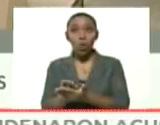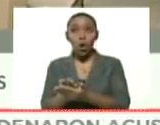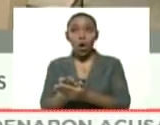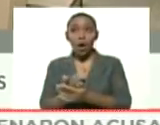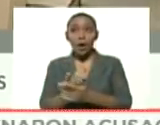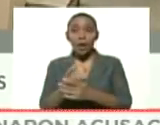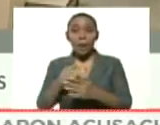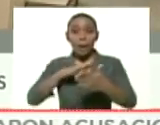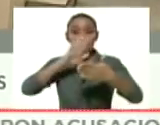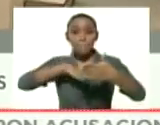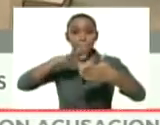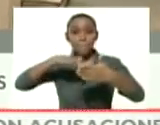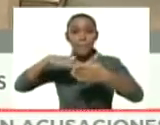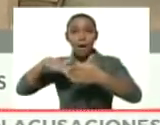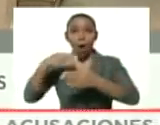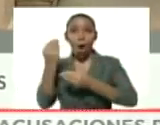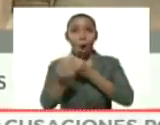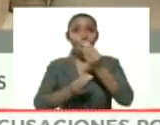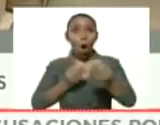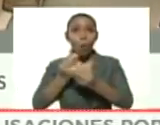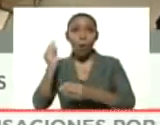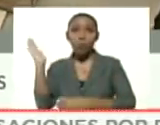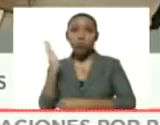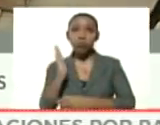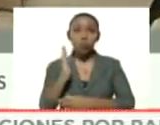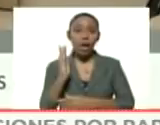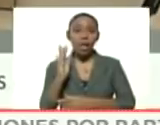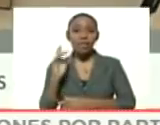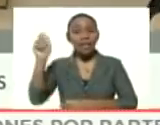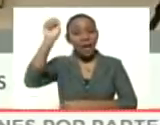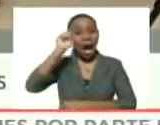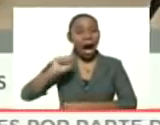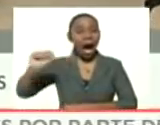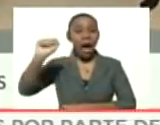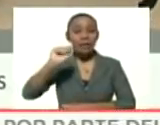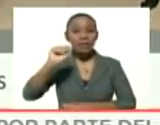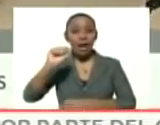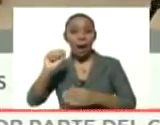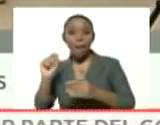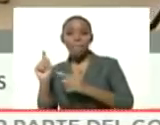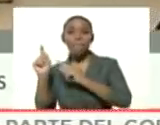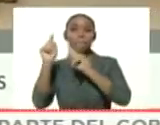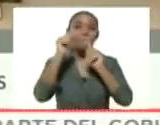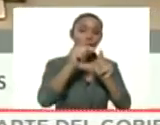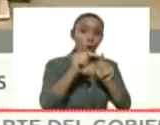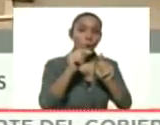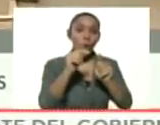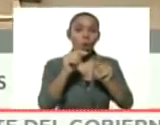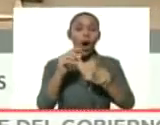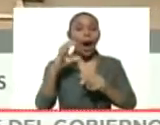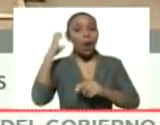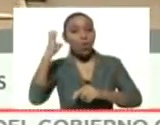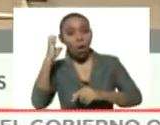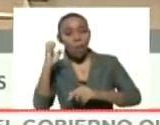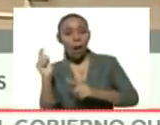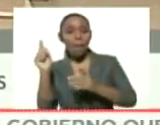pintando cómo va viniendo desde Asia, pasa por Europa, llega a América del Norte,